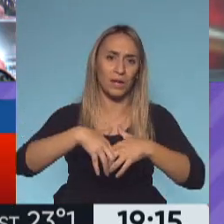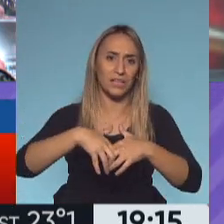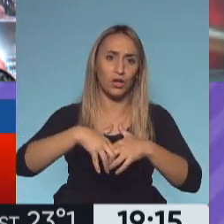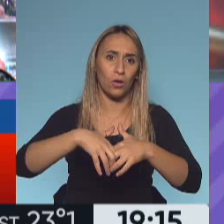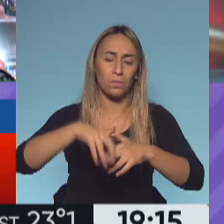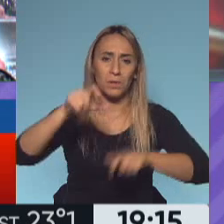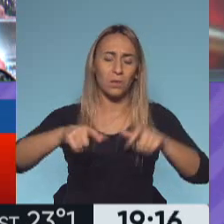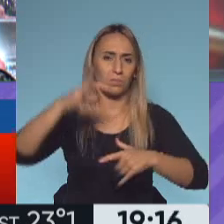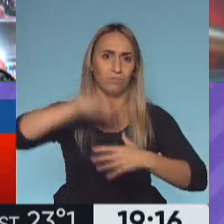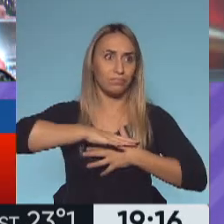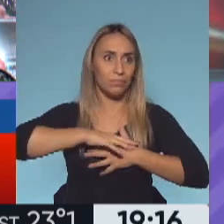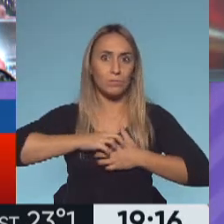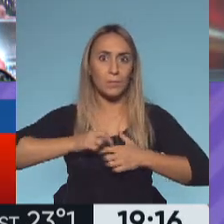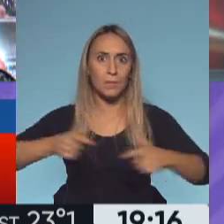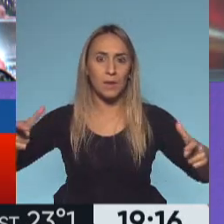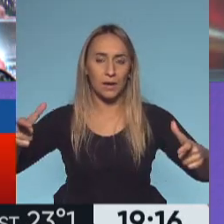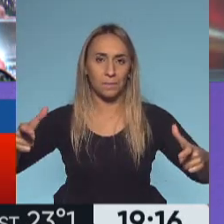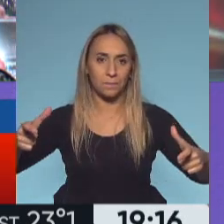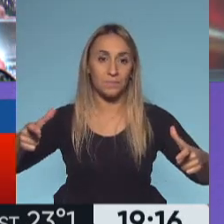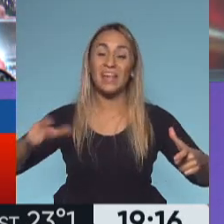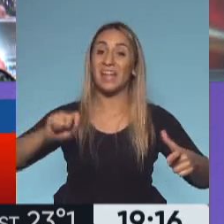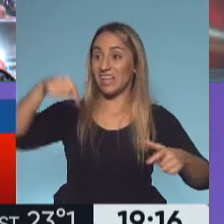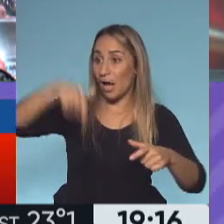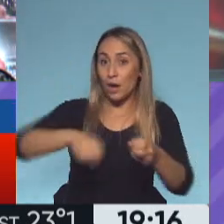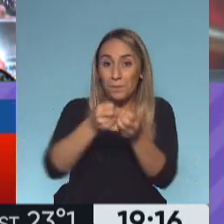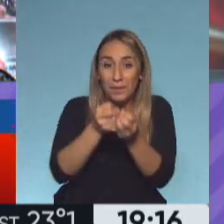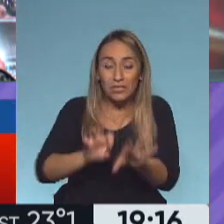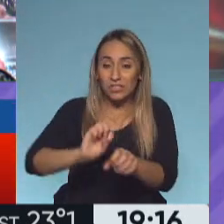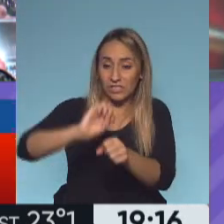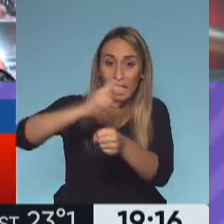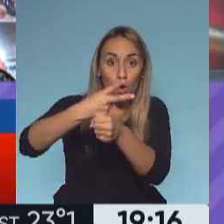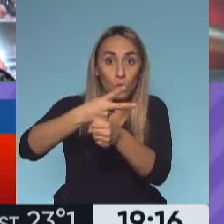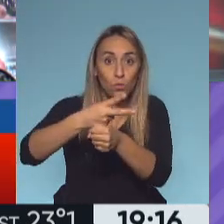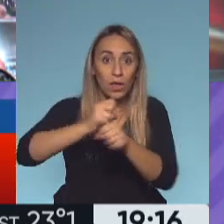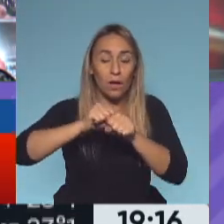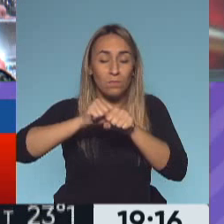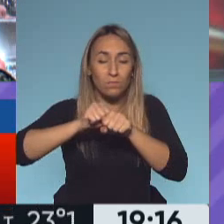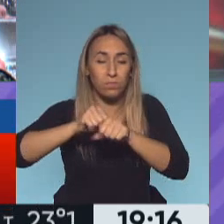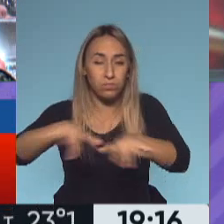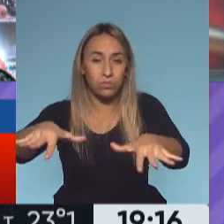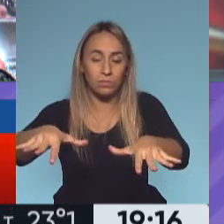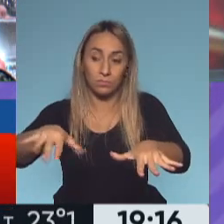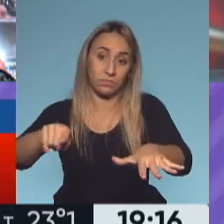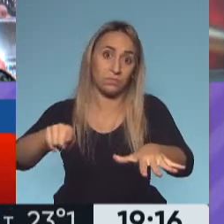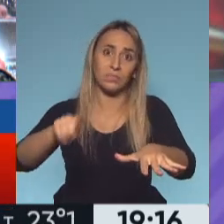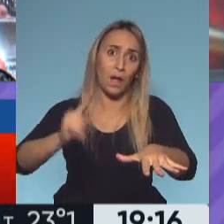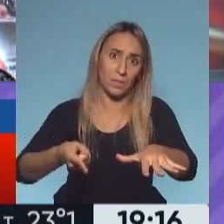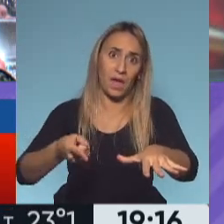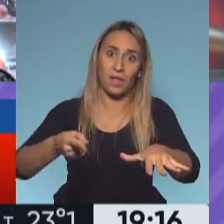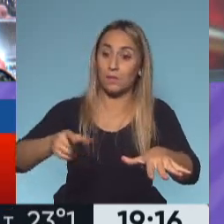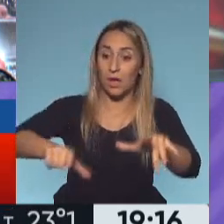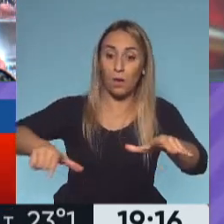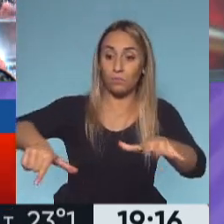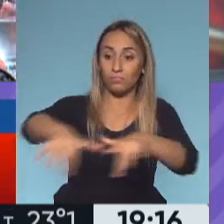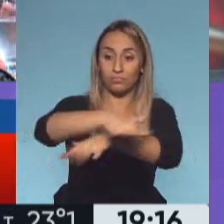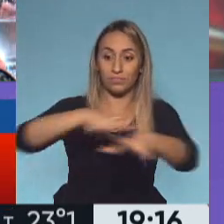riesgo de contagio. Y que esta segunda ola de contagio no es ajena a ese movimiento de gente. La Corte tiene tiempo